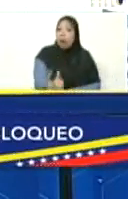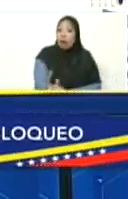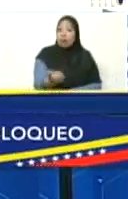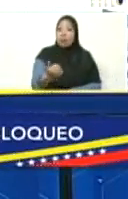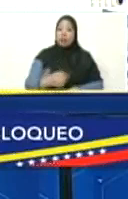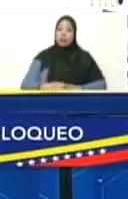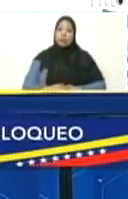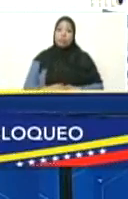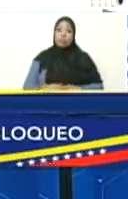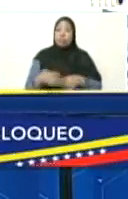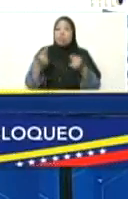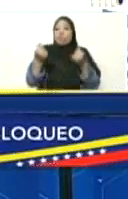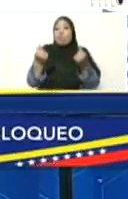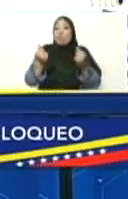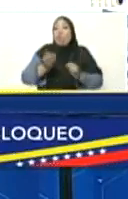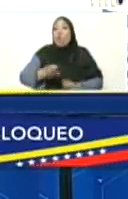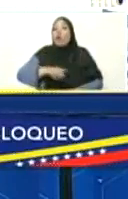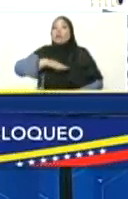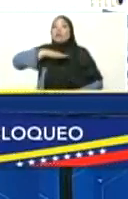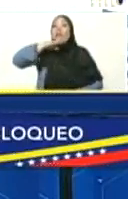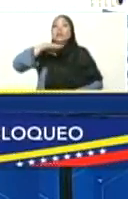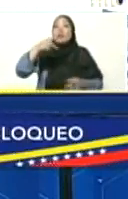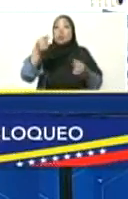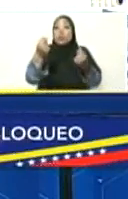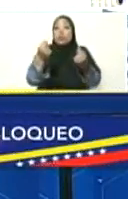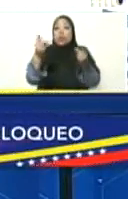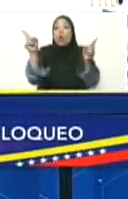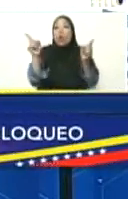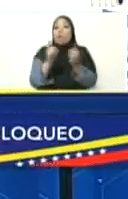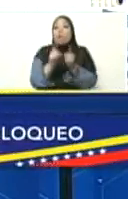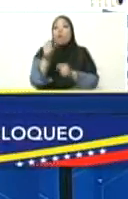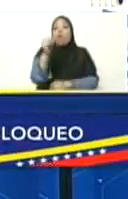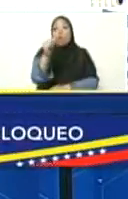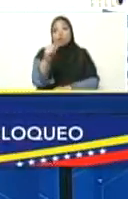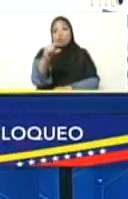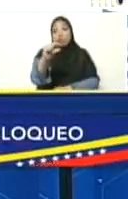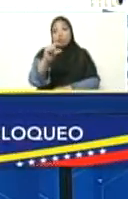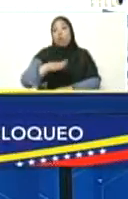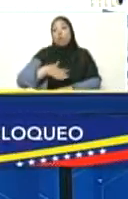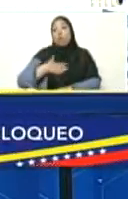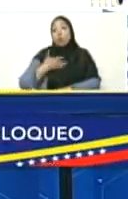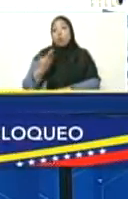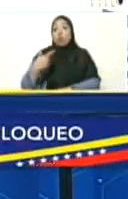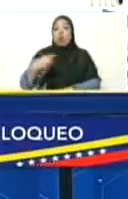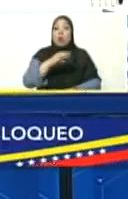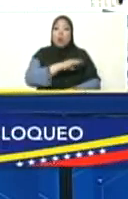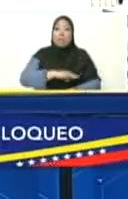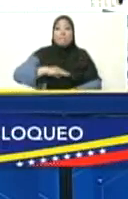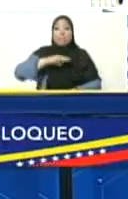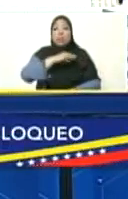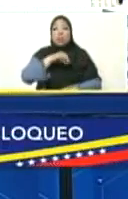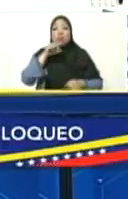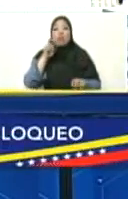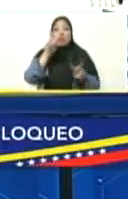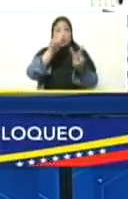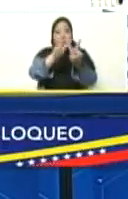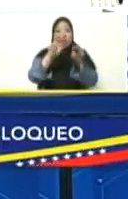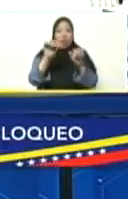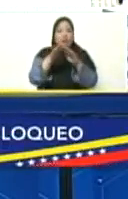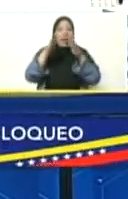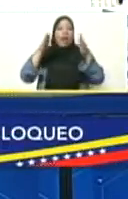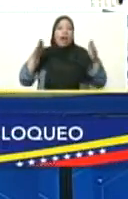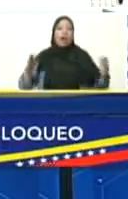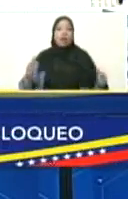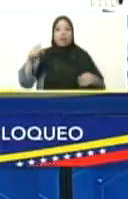vacas gordas y con las vacas flacas. Como me la pongan, la gran misión vivienda Venezuela